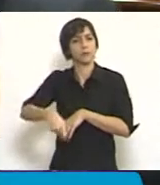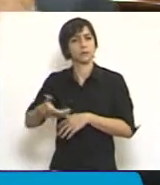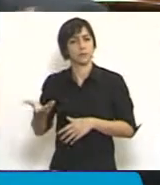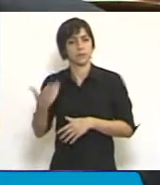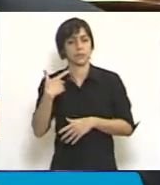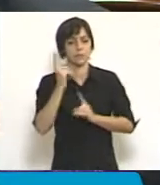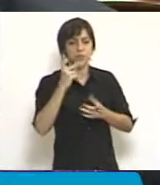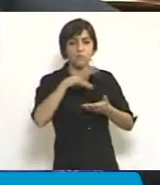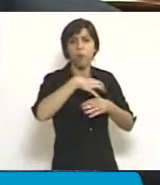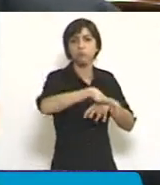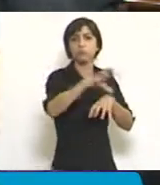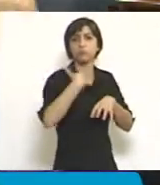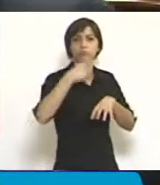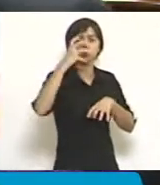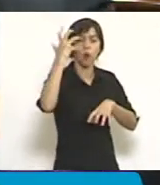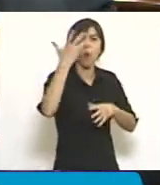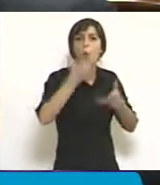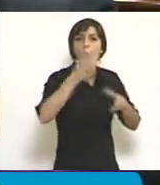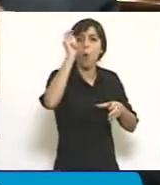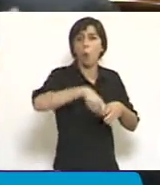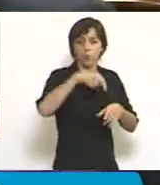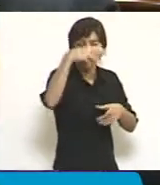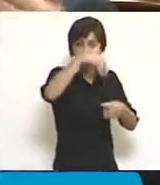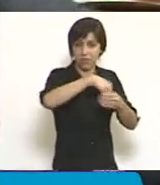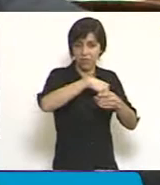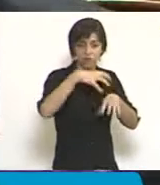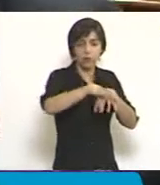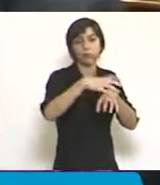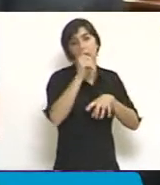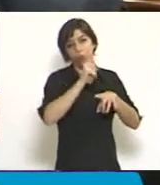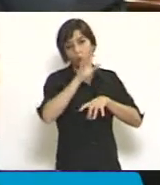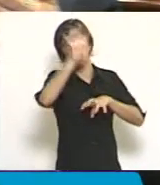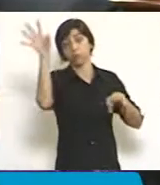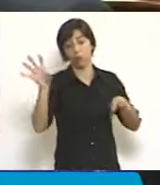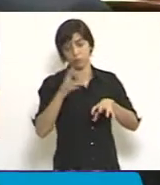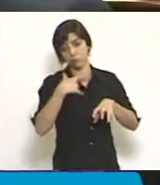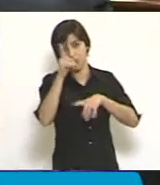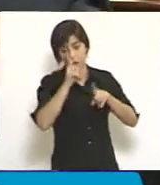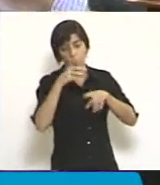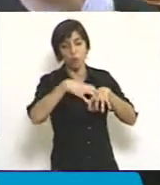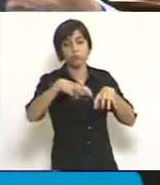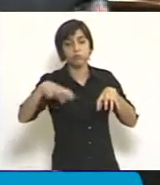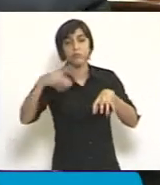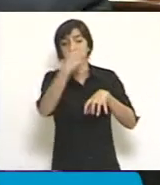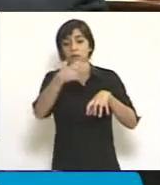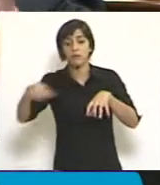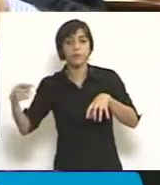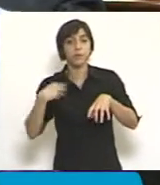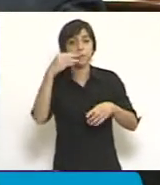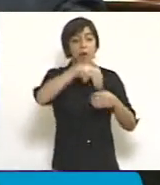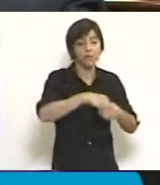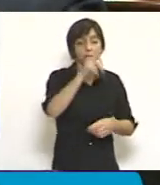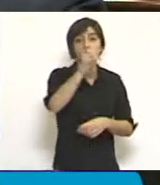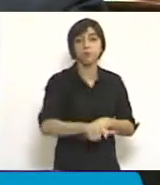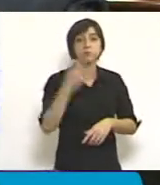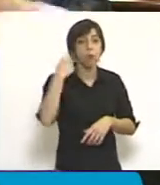juzgados federales, particularmente de algunos juzgados federales, cuyos jueces a veces son odiados y a